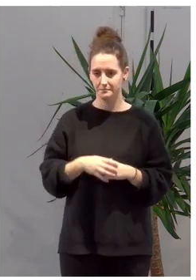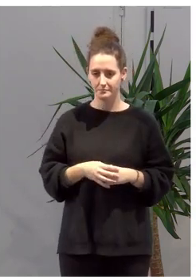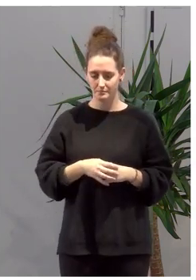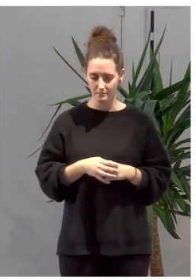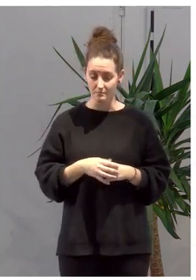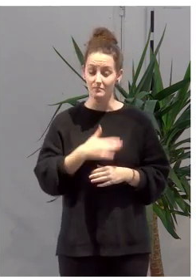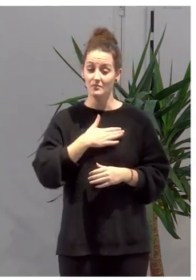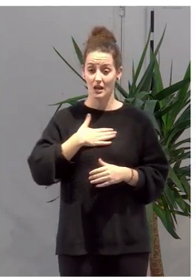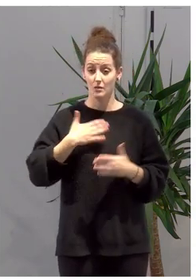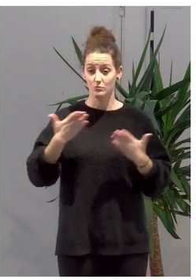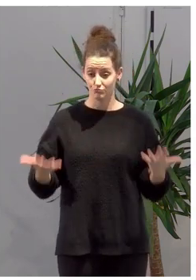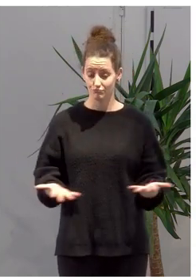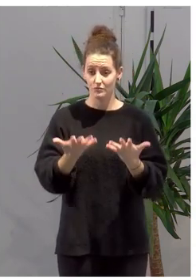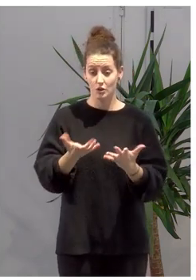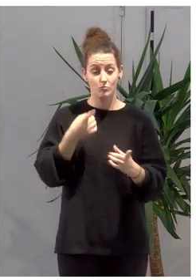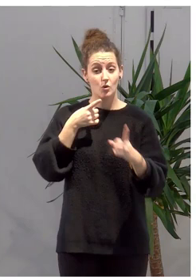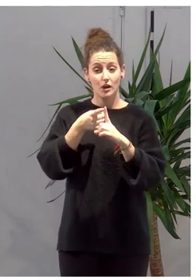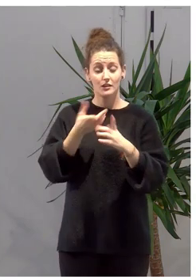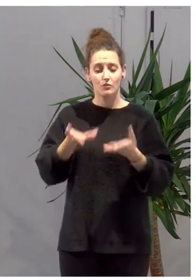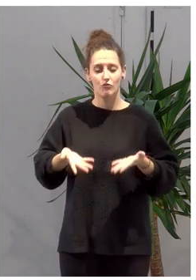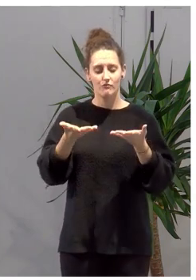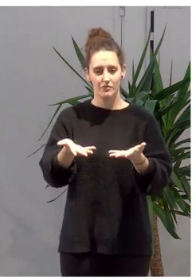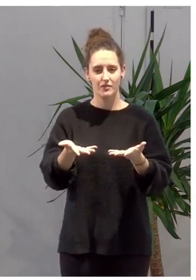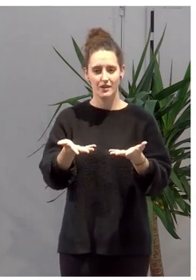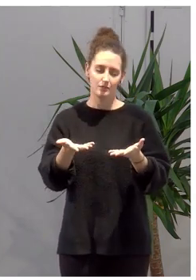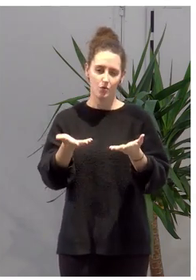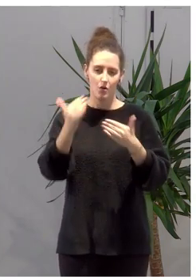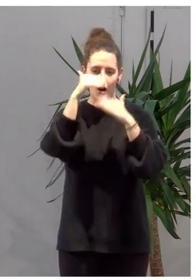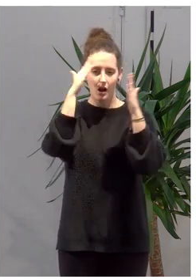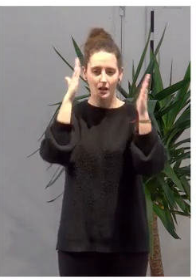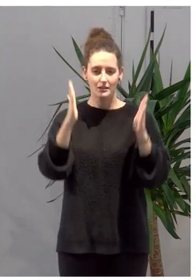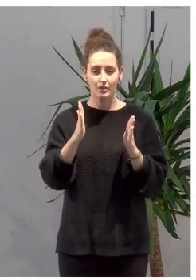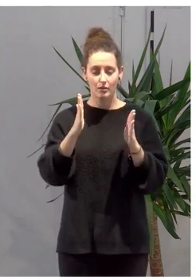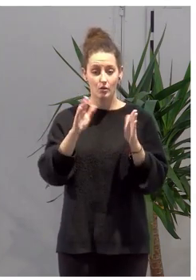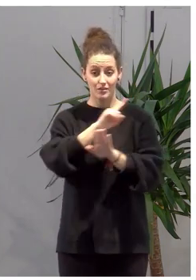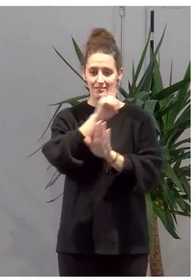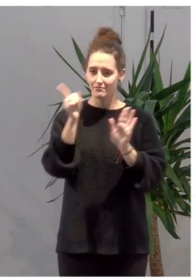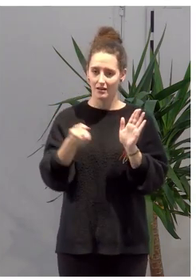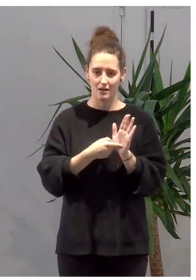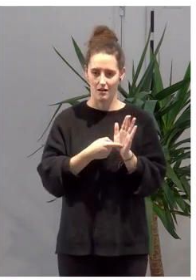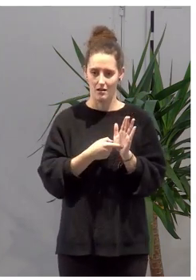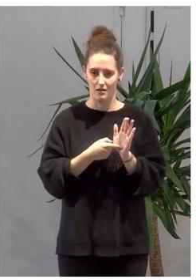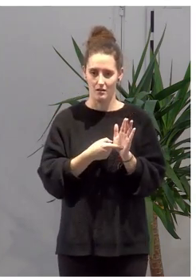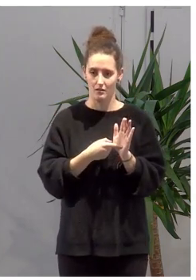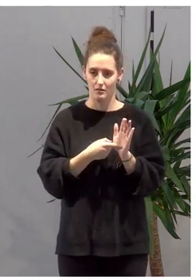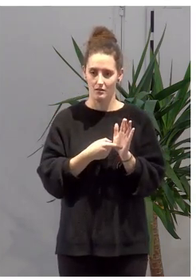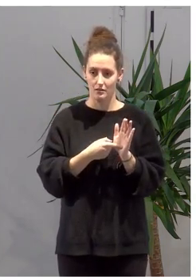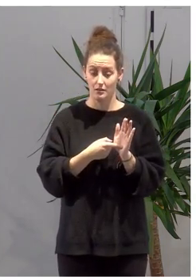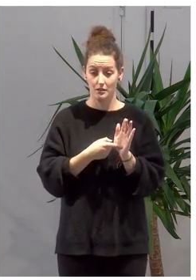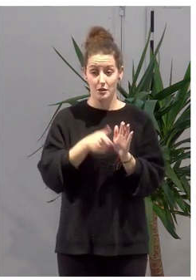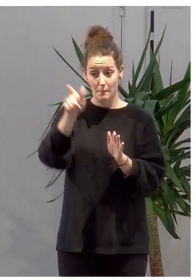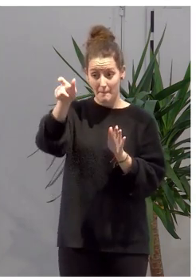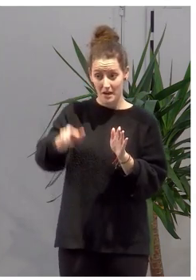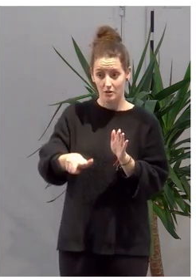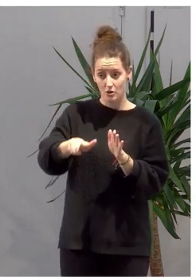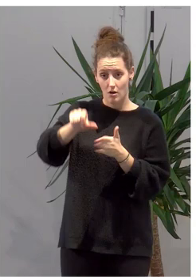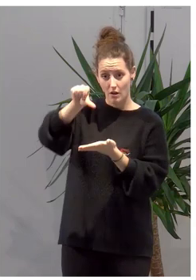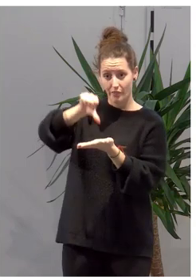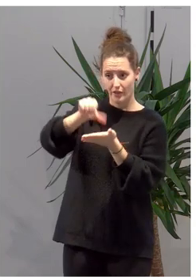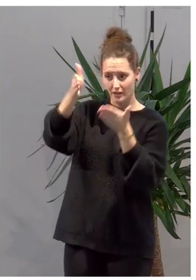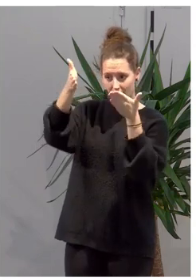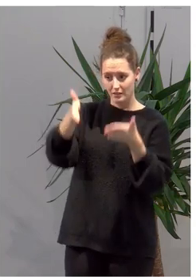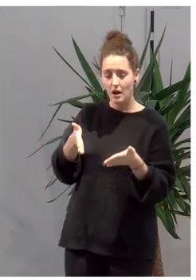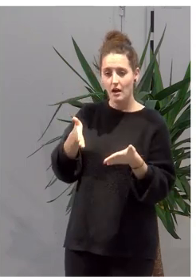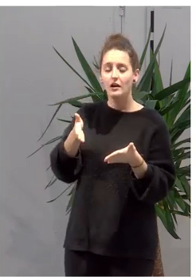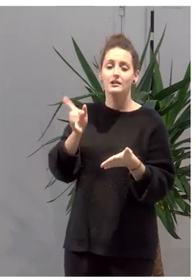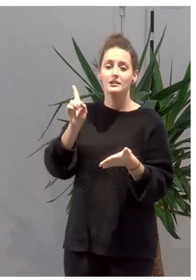potenciar con el objetivo de ofrecer una atención integral que esté centrada en las personas y